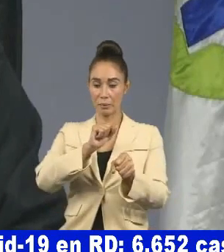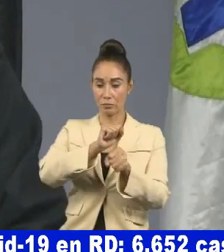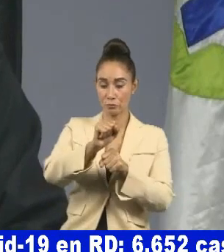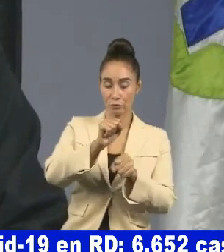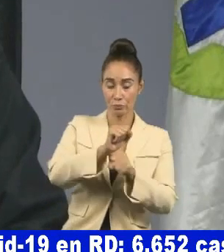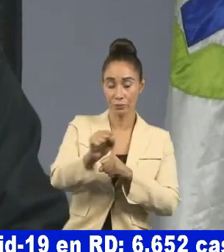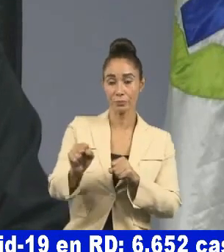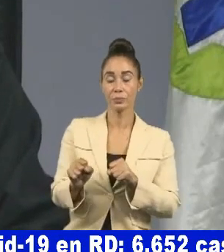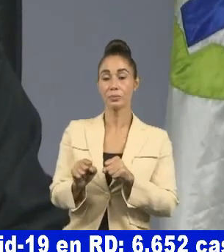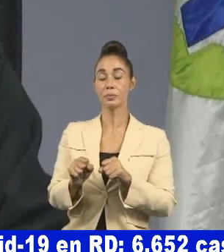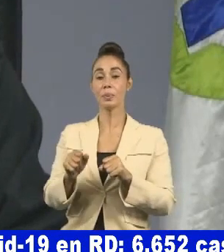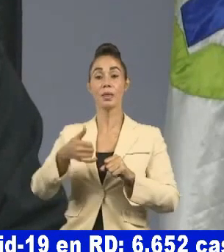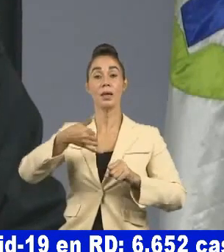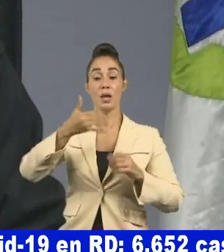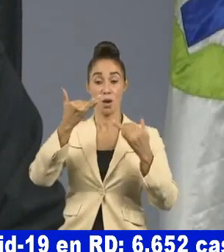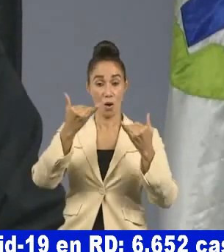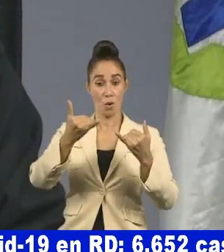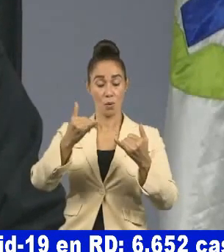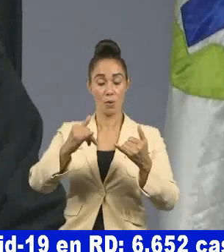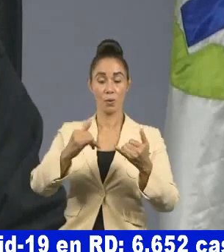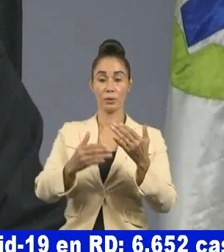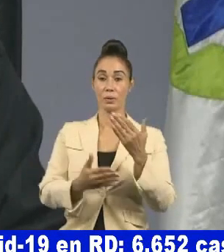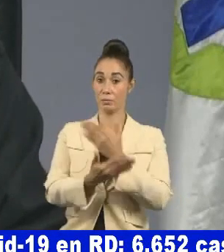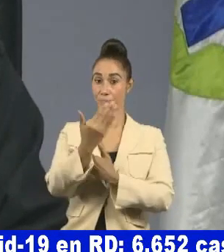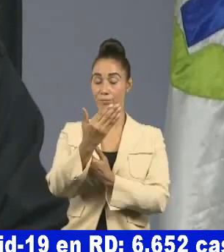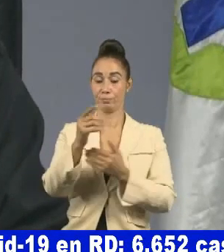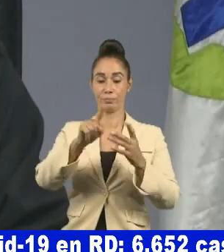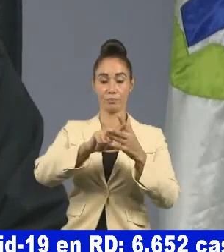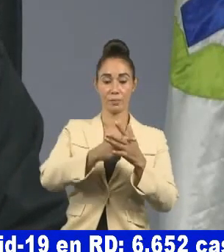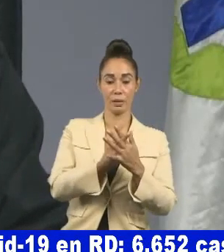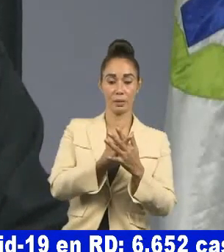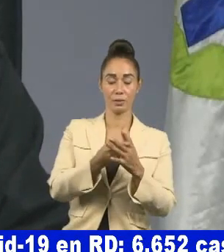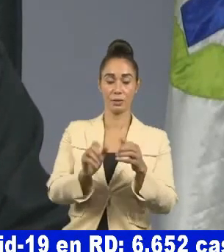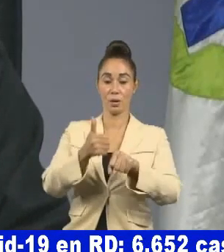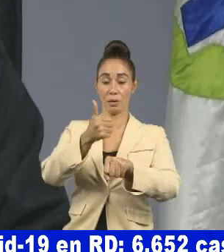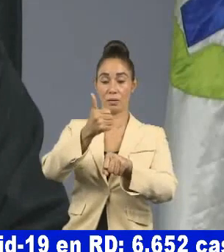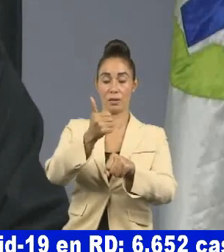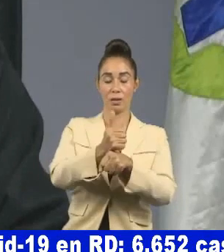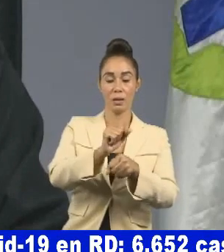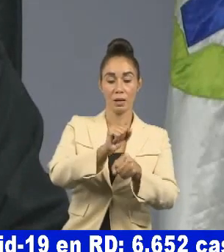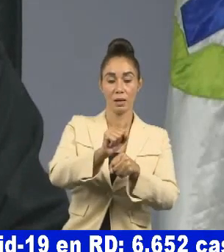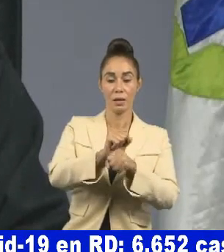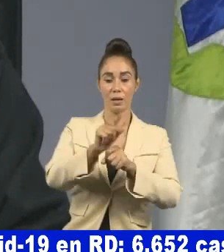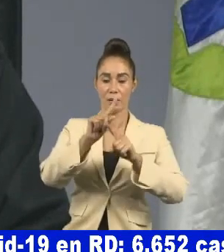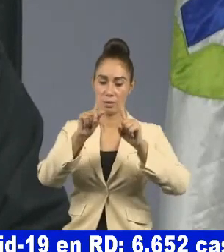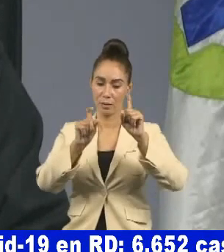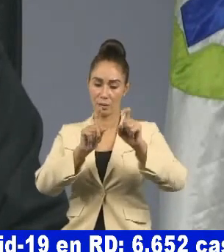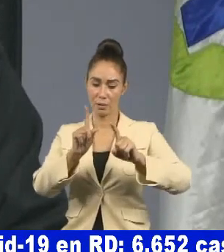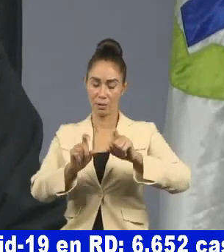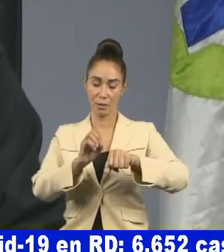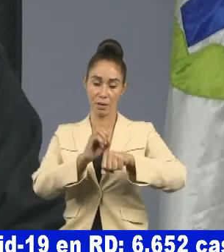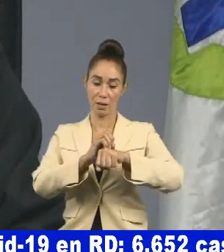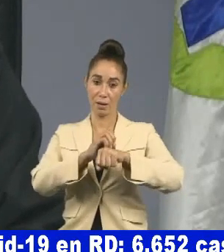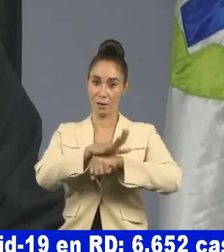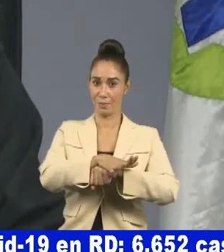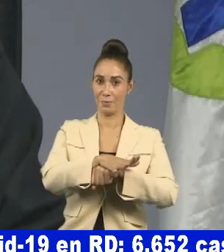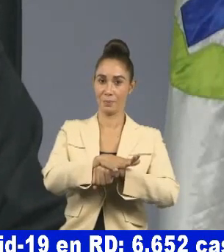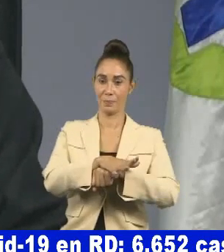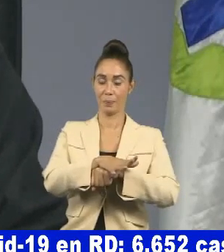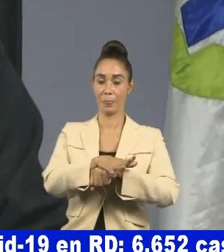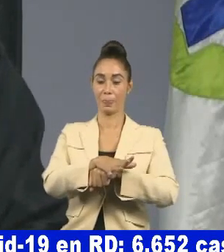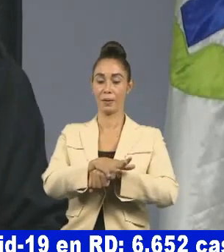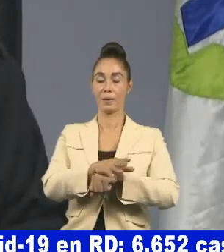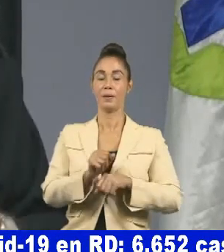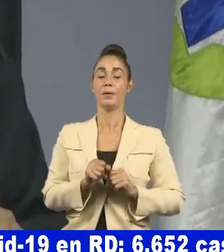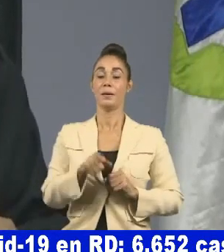inició en el día de hoy en la mañana la aplicación de la encuesta operativa epidemiológica y